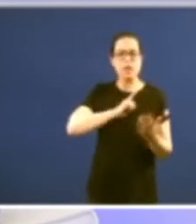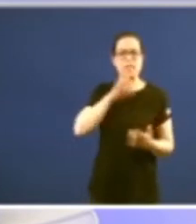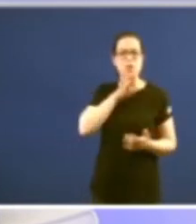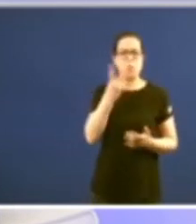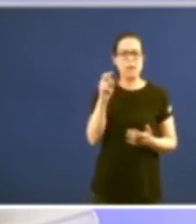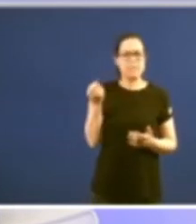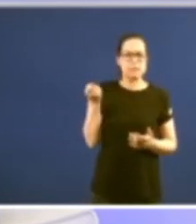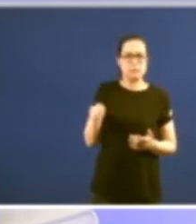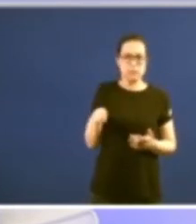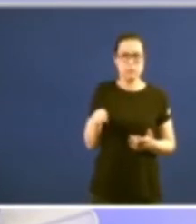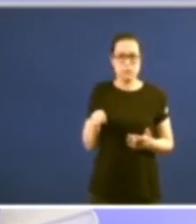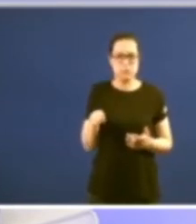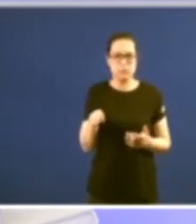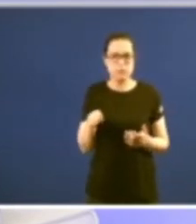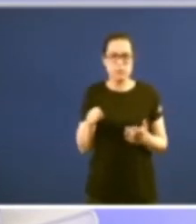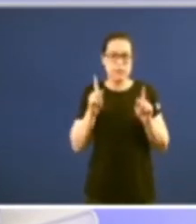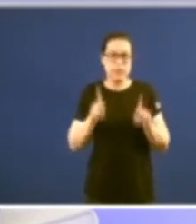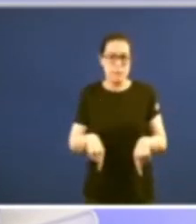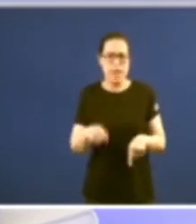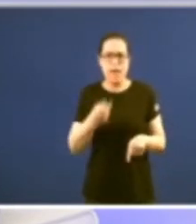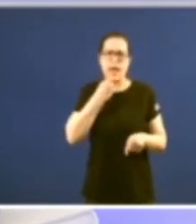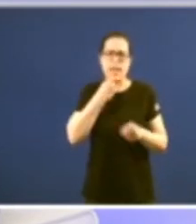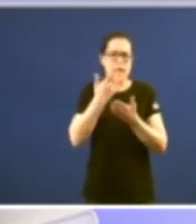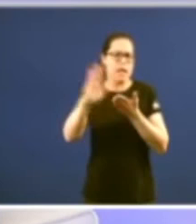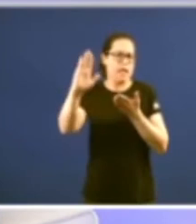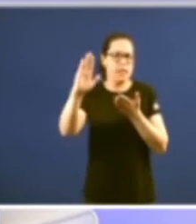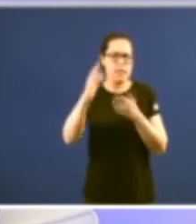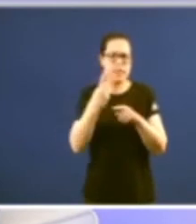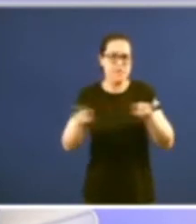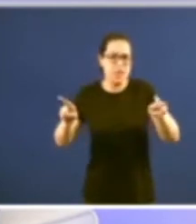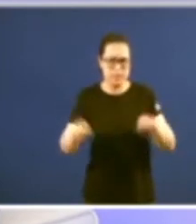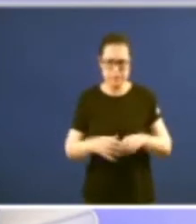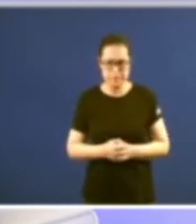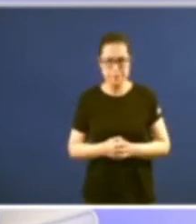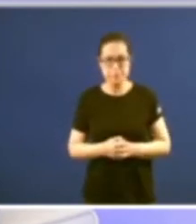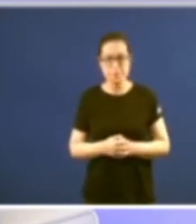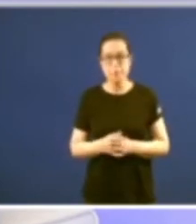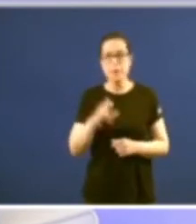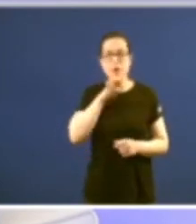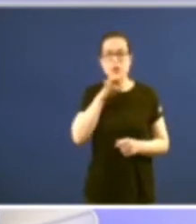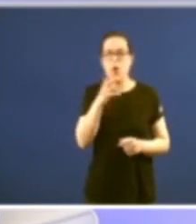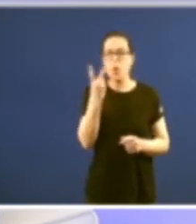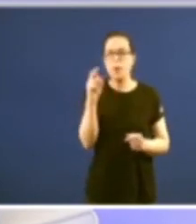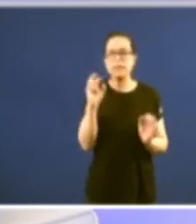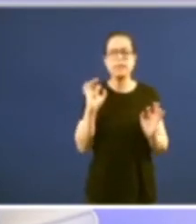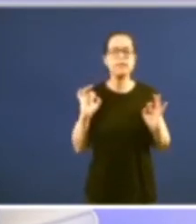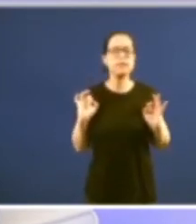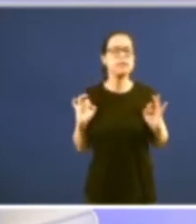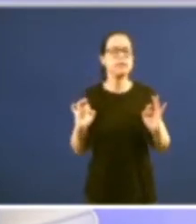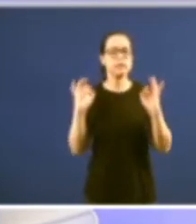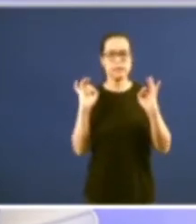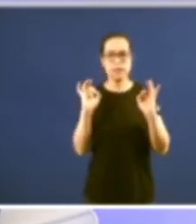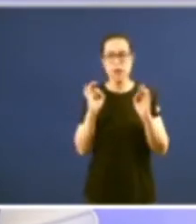Europa e só diferente claro ao XIX británico que é distinto a todos pero o XX non o XX é un século